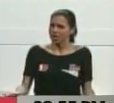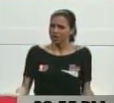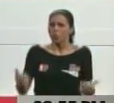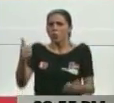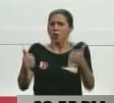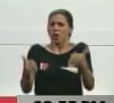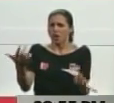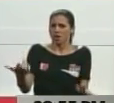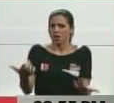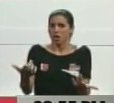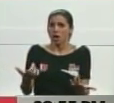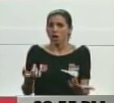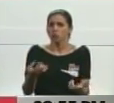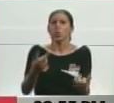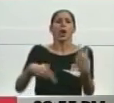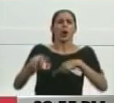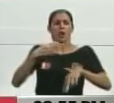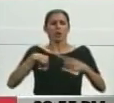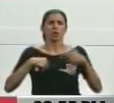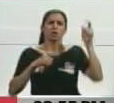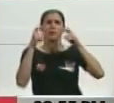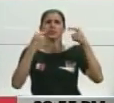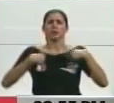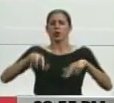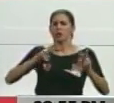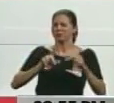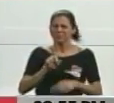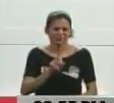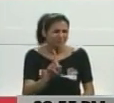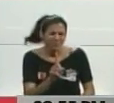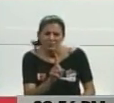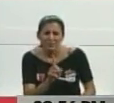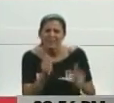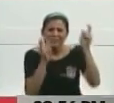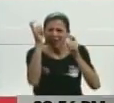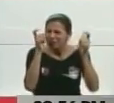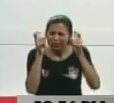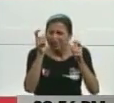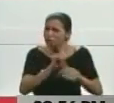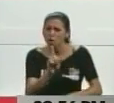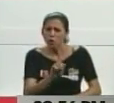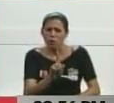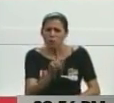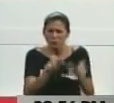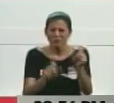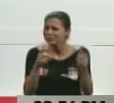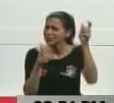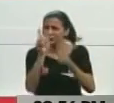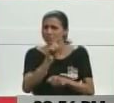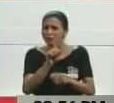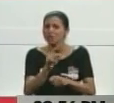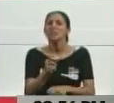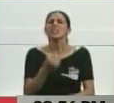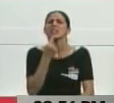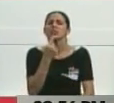Defínanse. Se esconden y que no, son chavistas. Chavistas. Chaves dio una orden aquí el 8 de diciembre. ¿O no la dio?